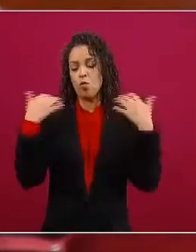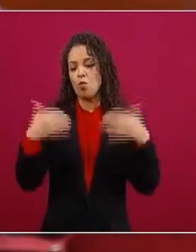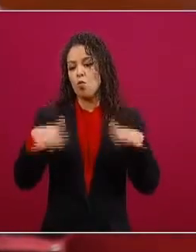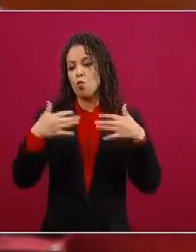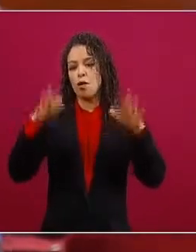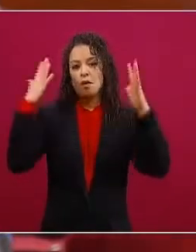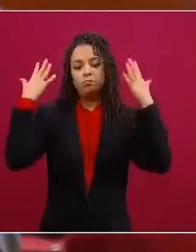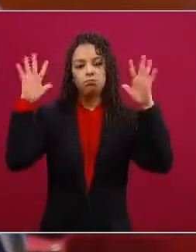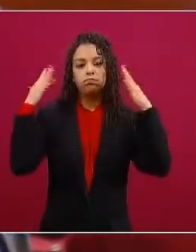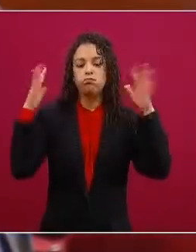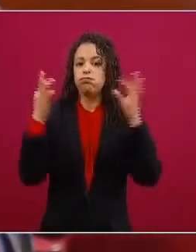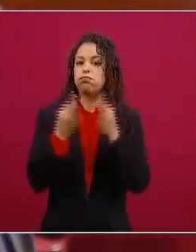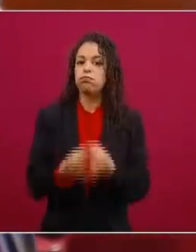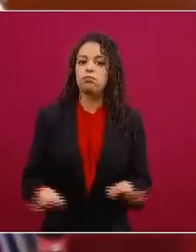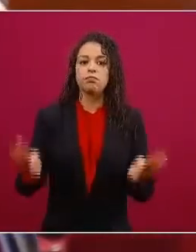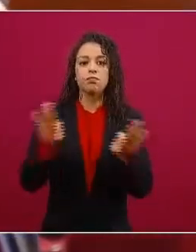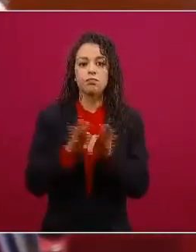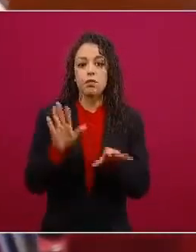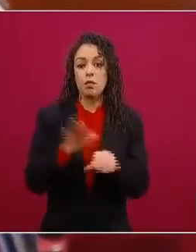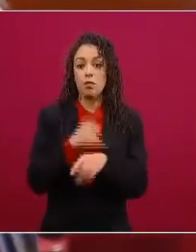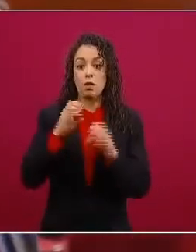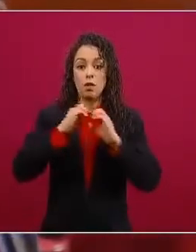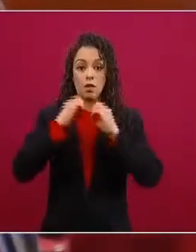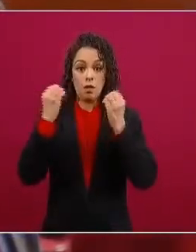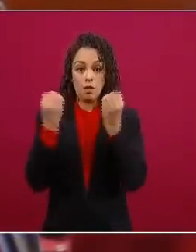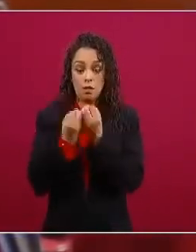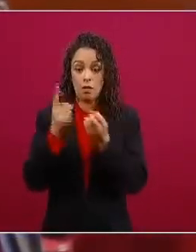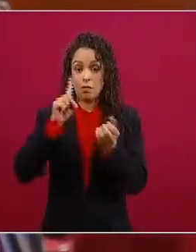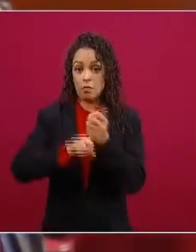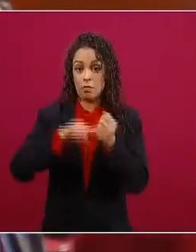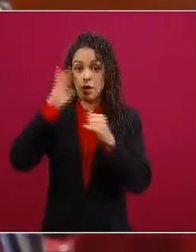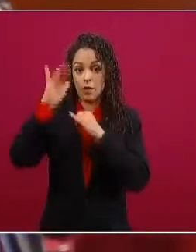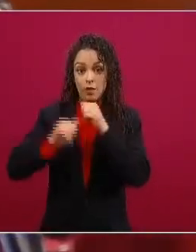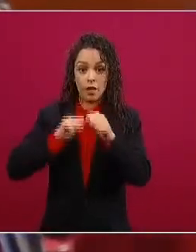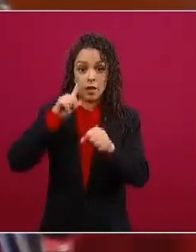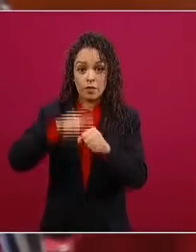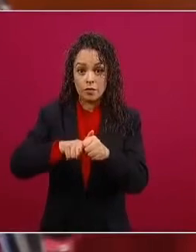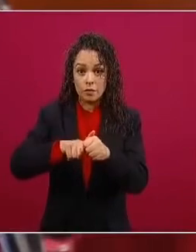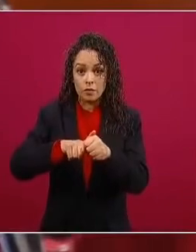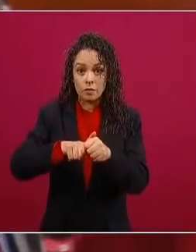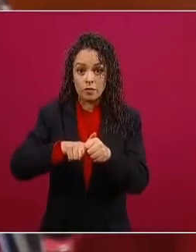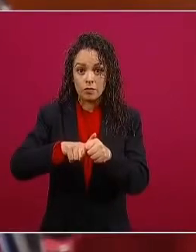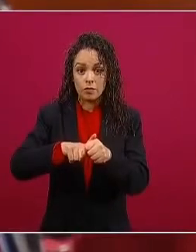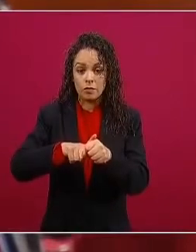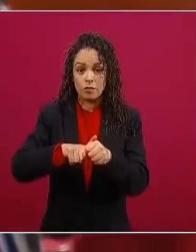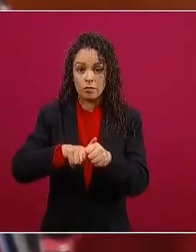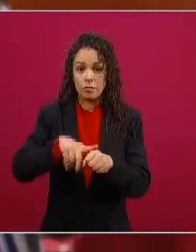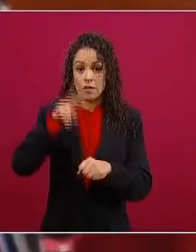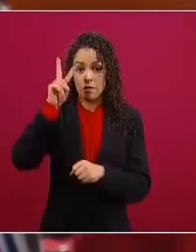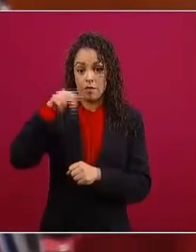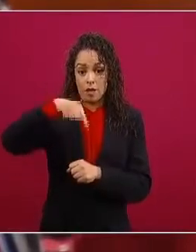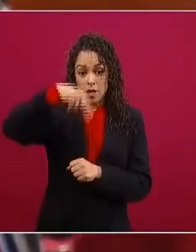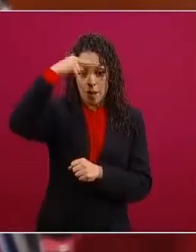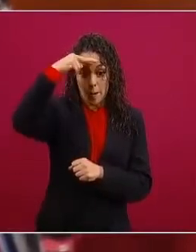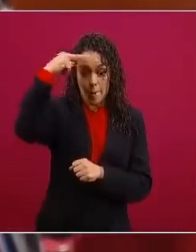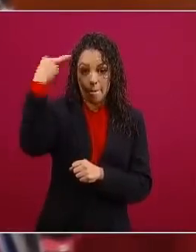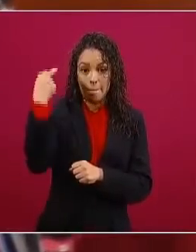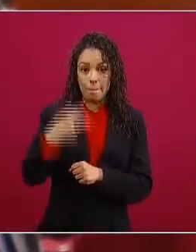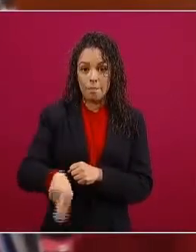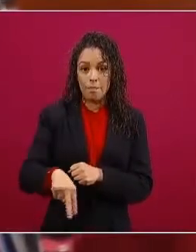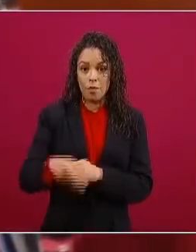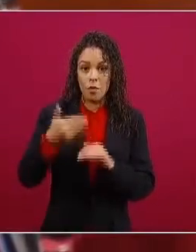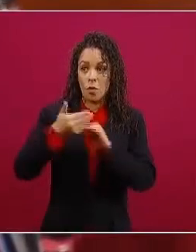internacionales porque hacía tiempo pues que hace que México no tenía digamos este liderazgo